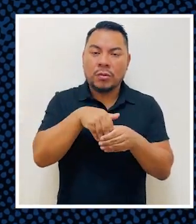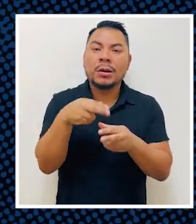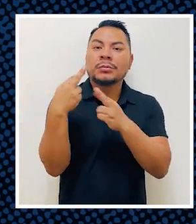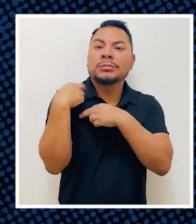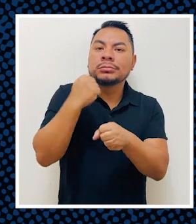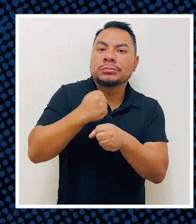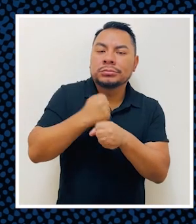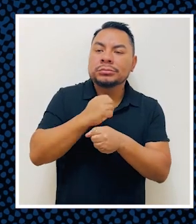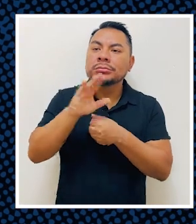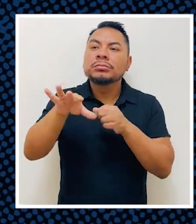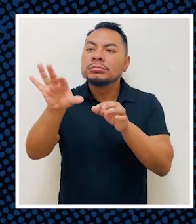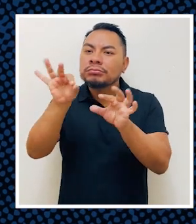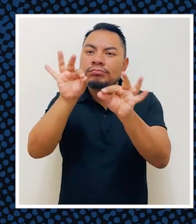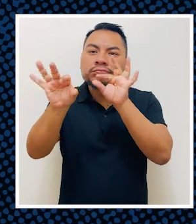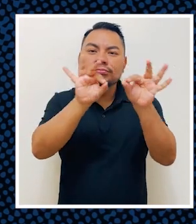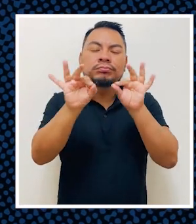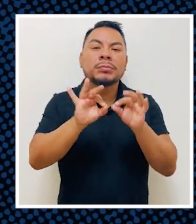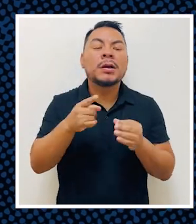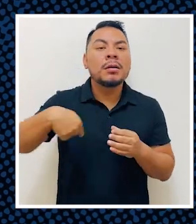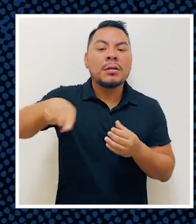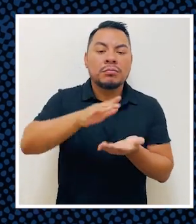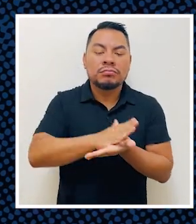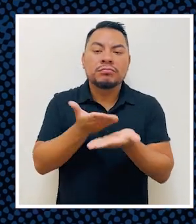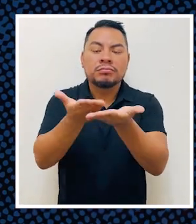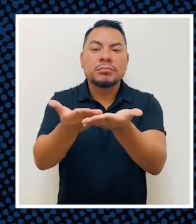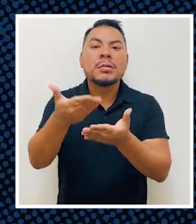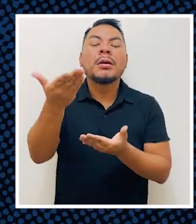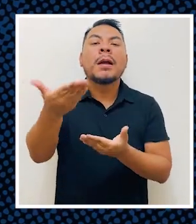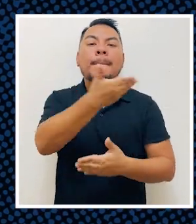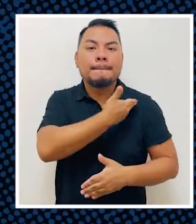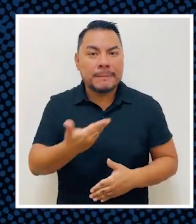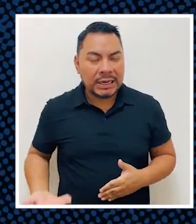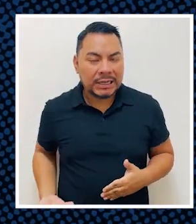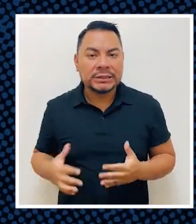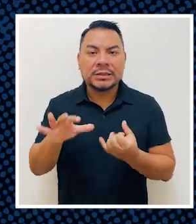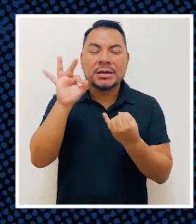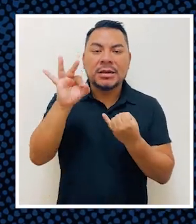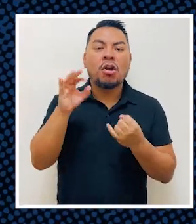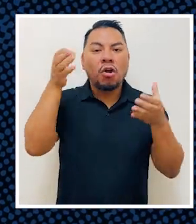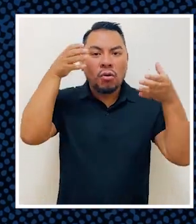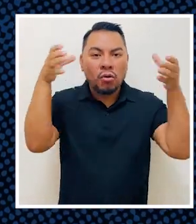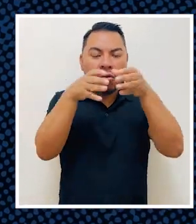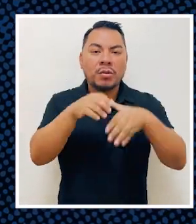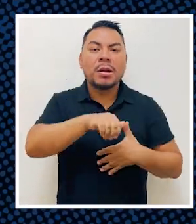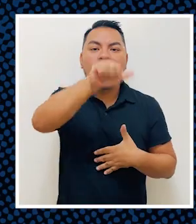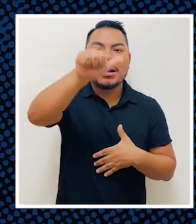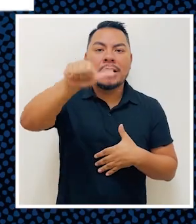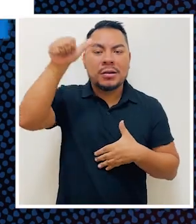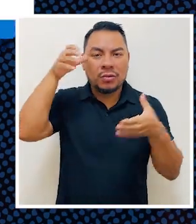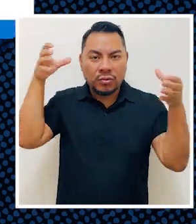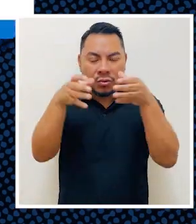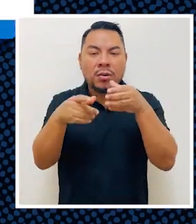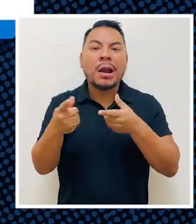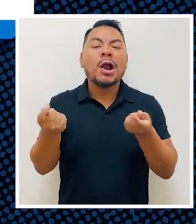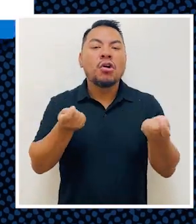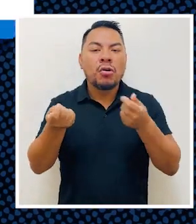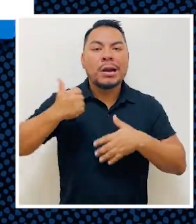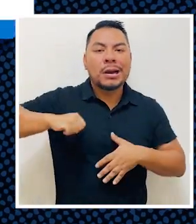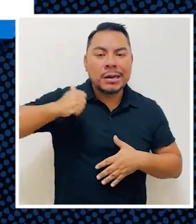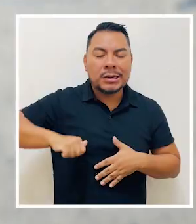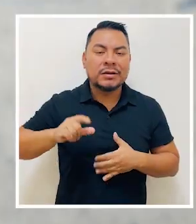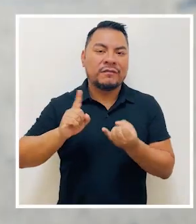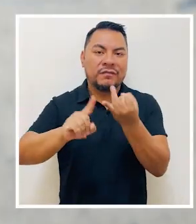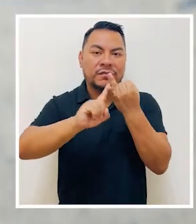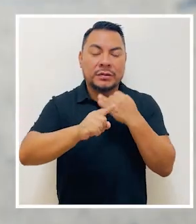la elección para los cargos de Presidencia de la República, Congreso, Parlamento Andino, Gobernaciones y